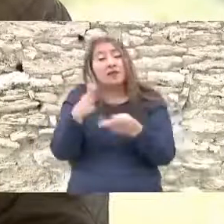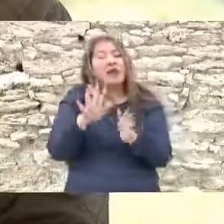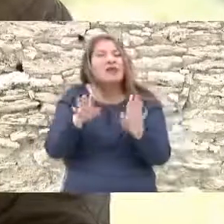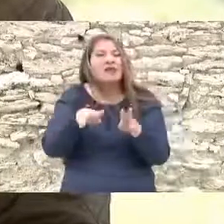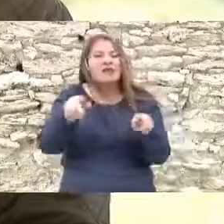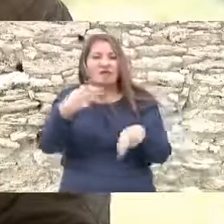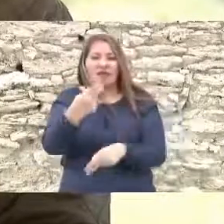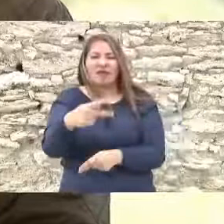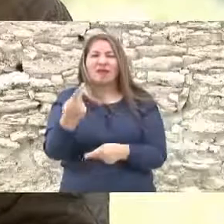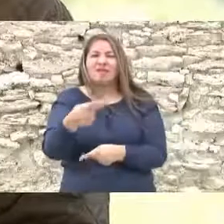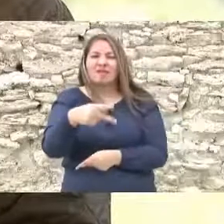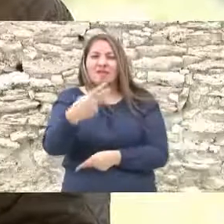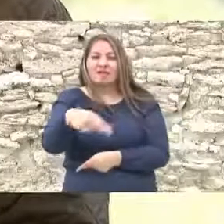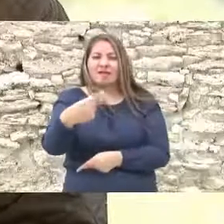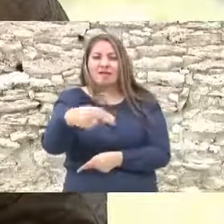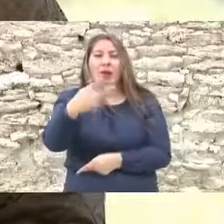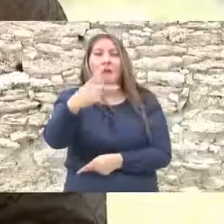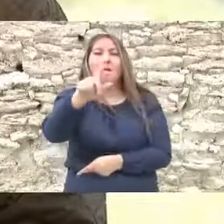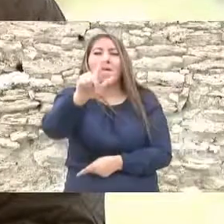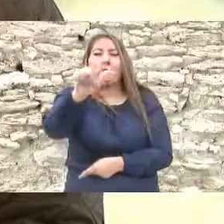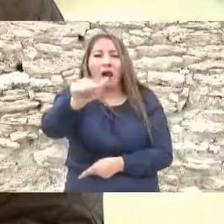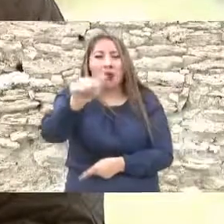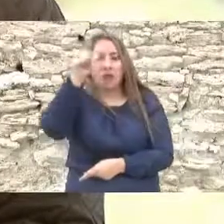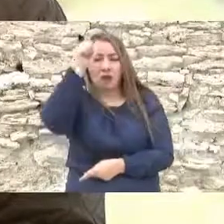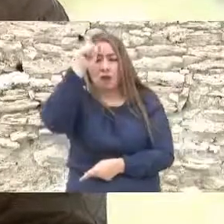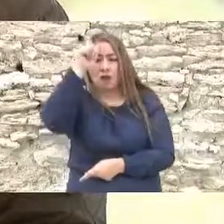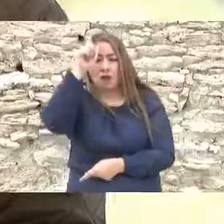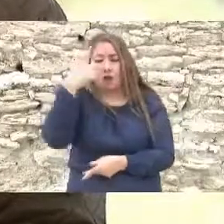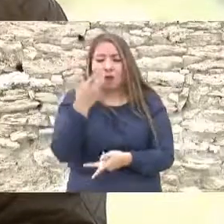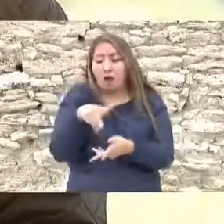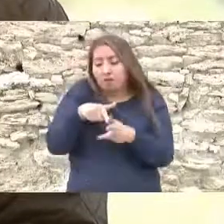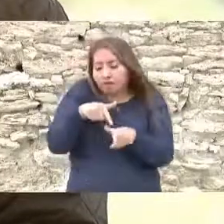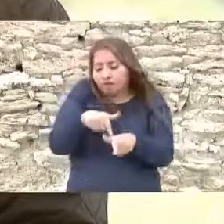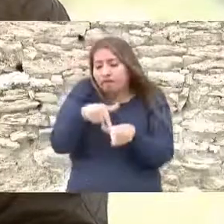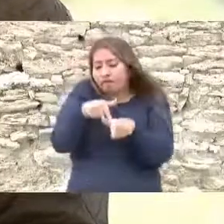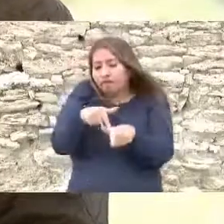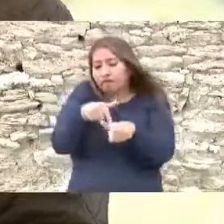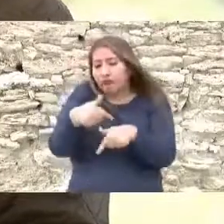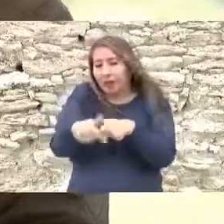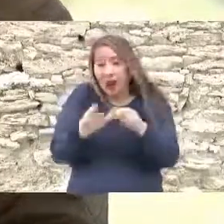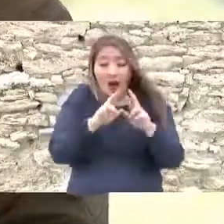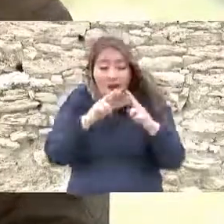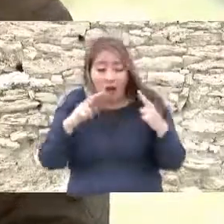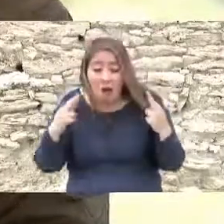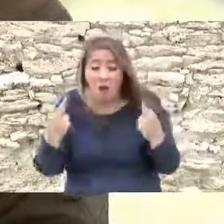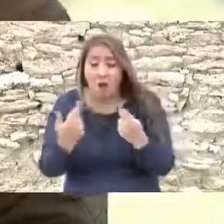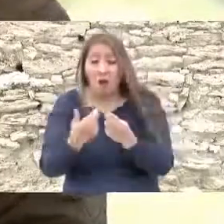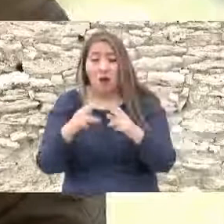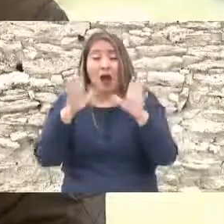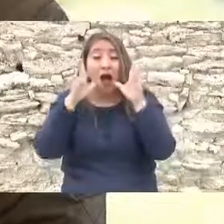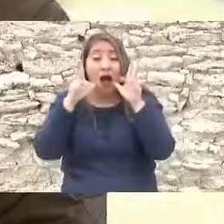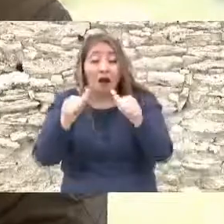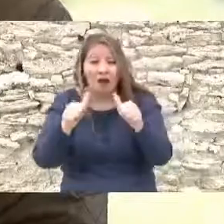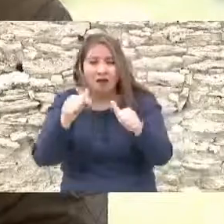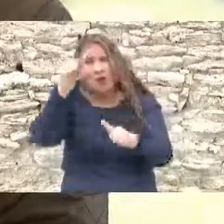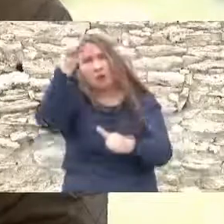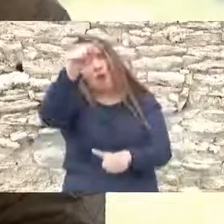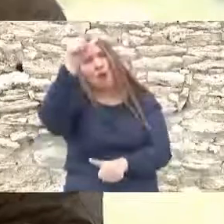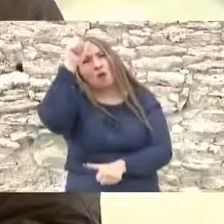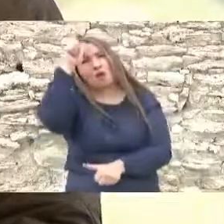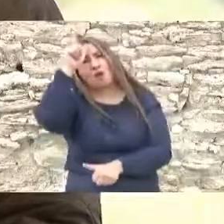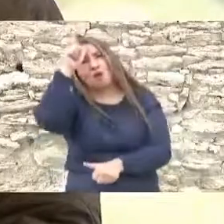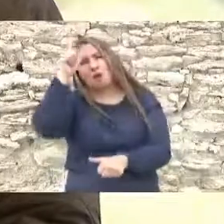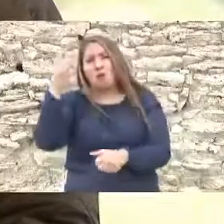porque eso fue lo que le dio continuidad a esa acción la reunión en la hacienda de Guadalupe de los